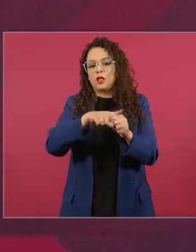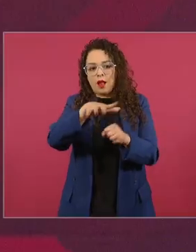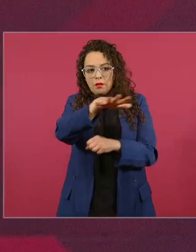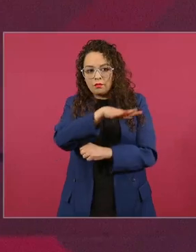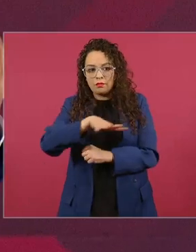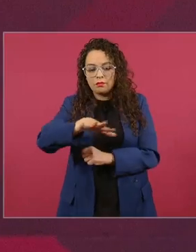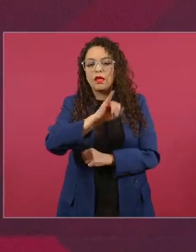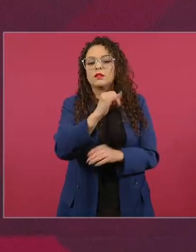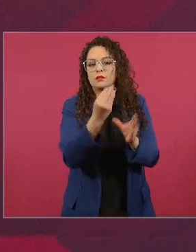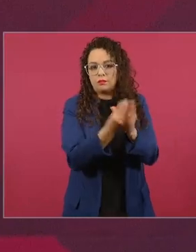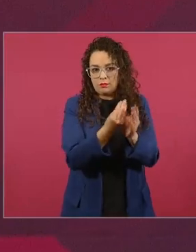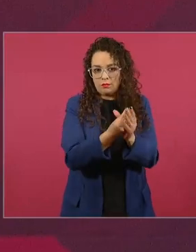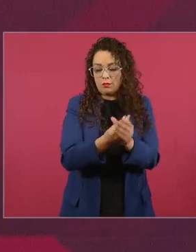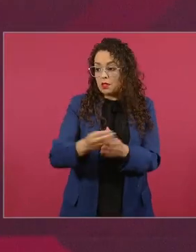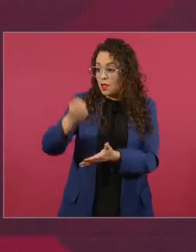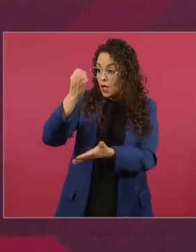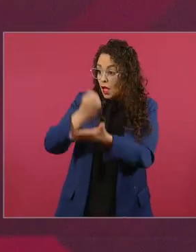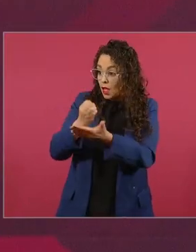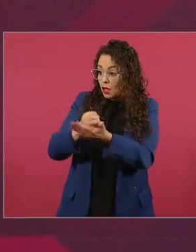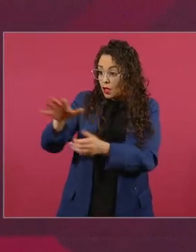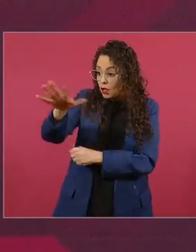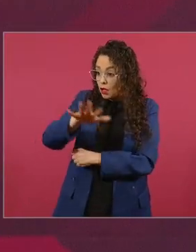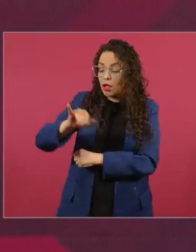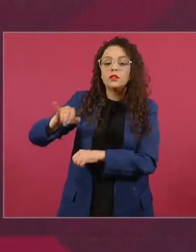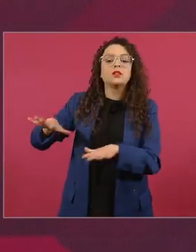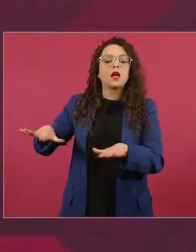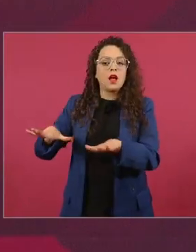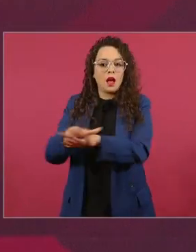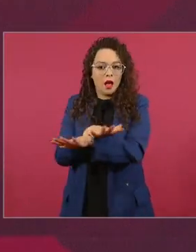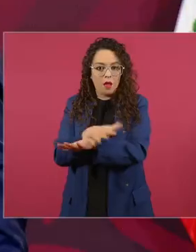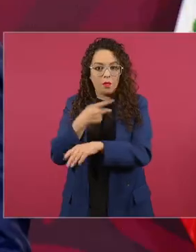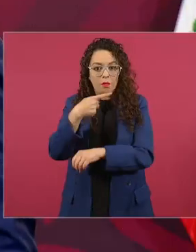pero en el terreno político no